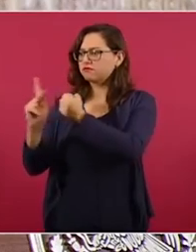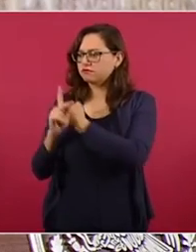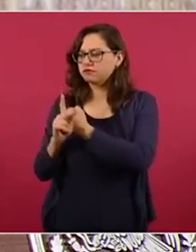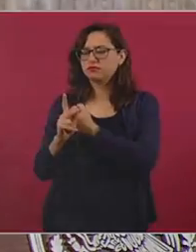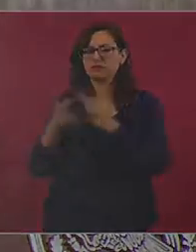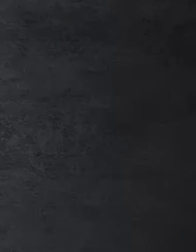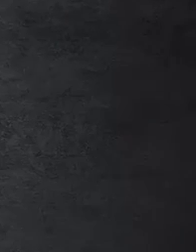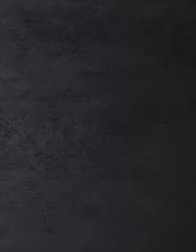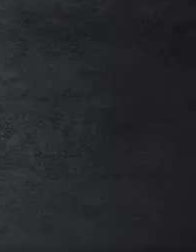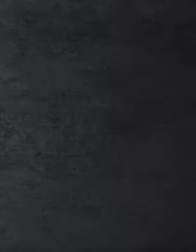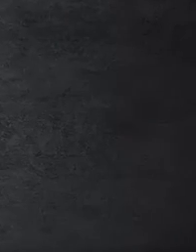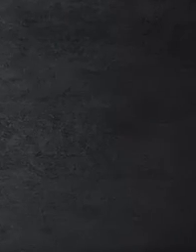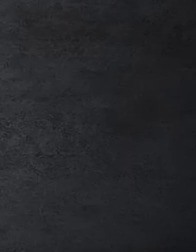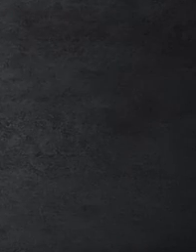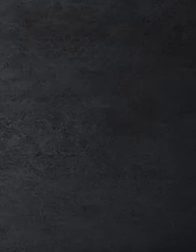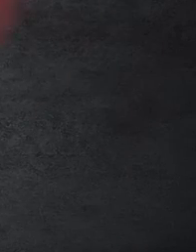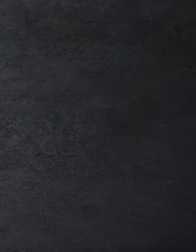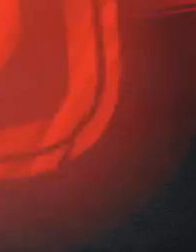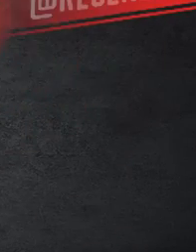pueblos.